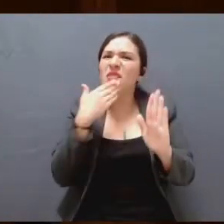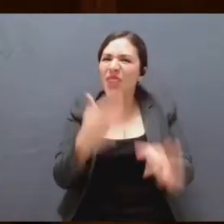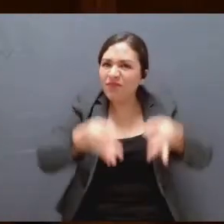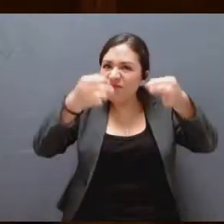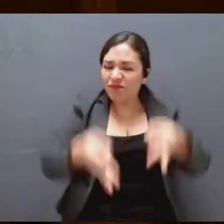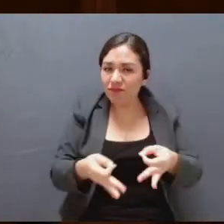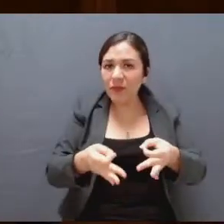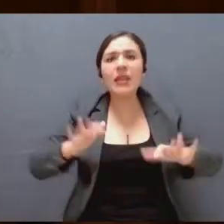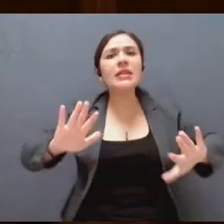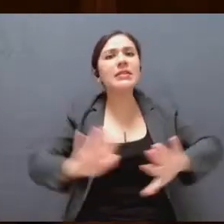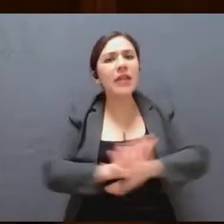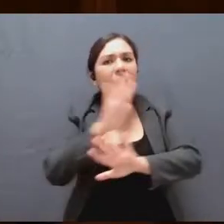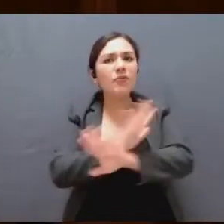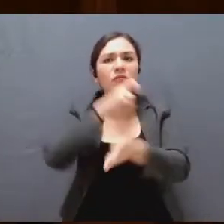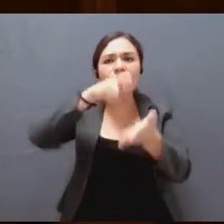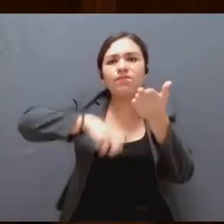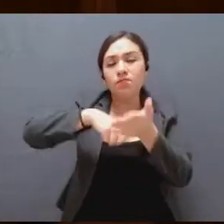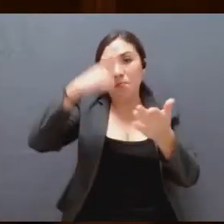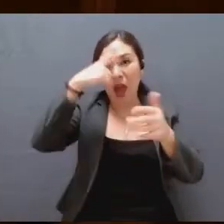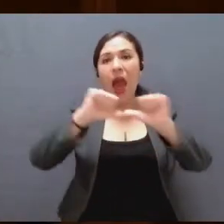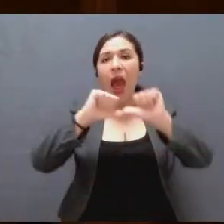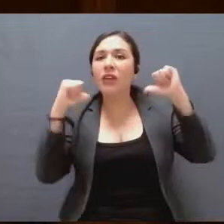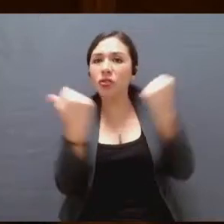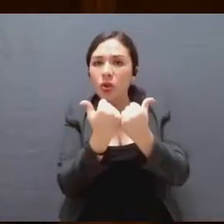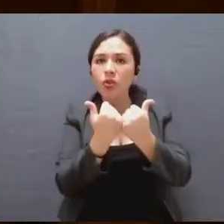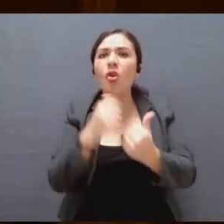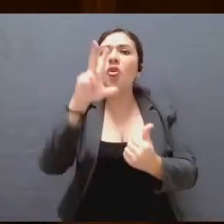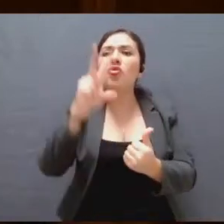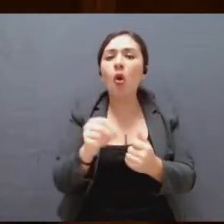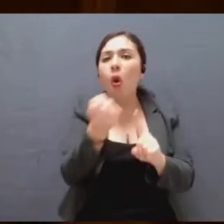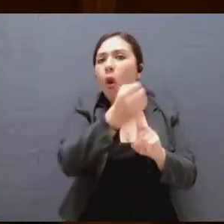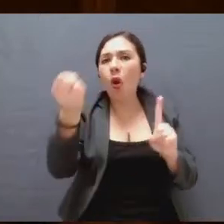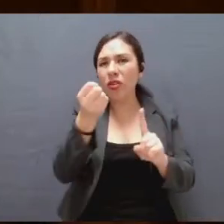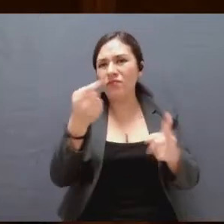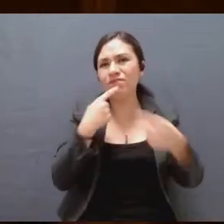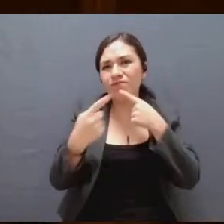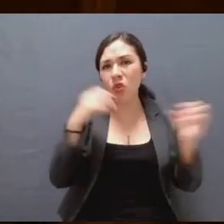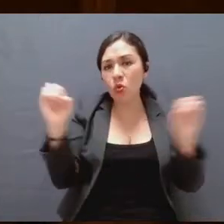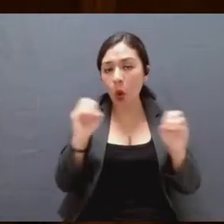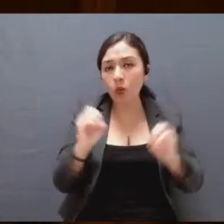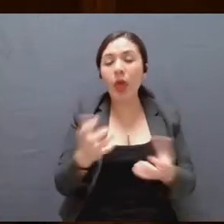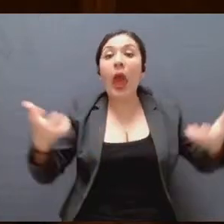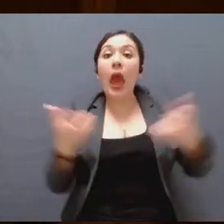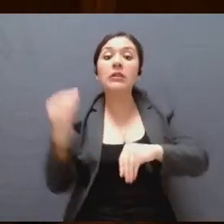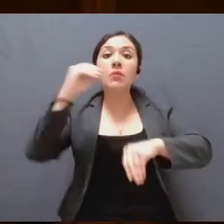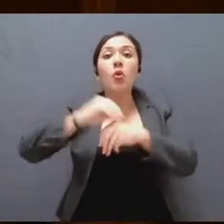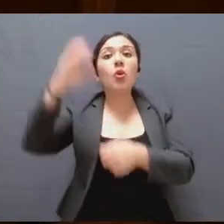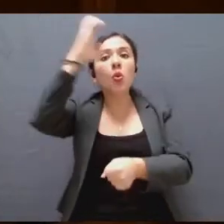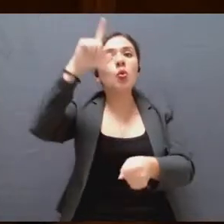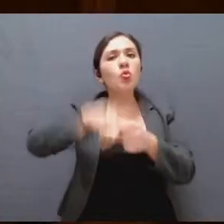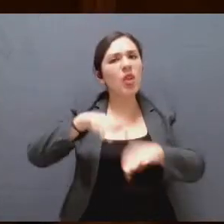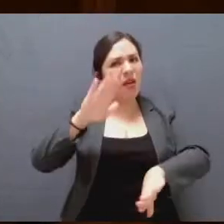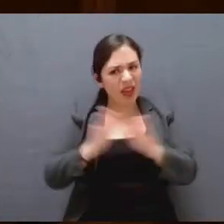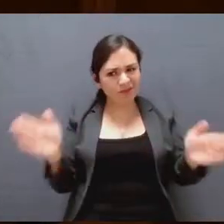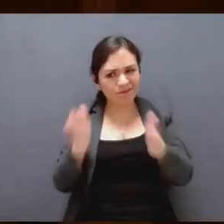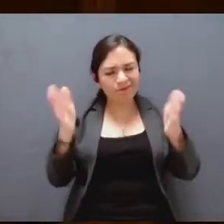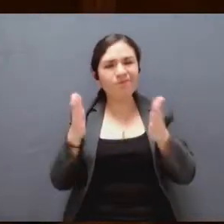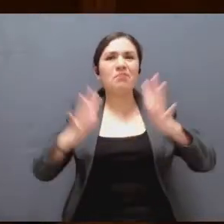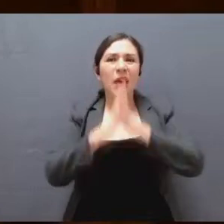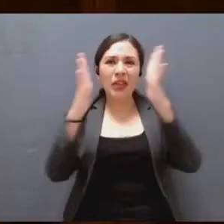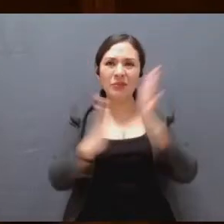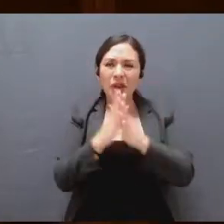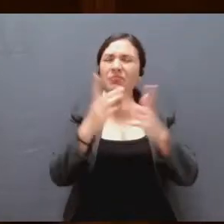reforzar el sector asociativo y no organizado, crear culturas más participativas, entre otros.